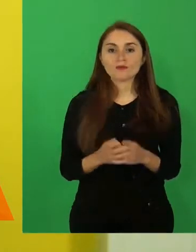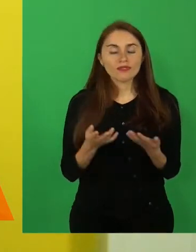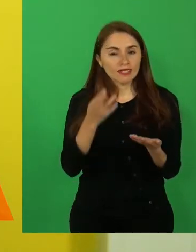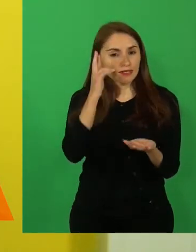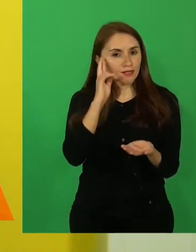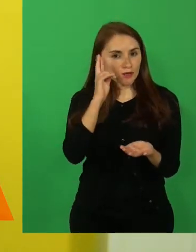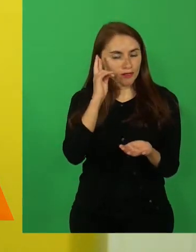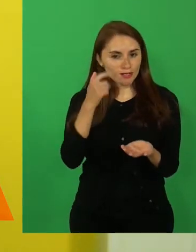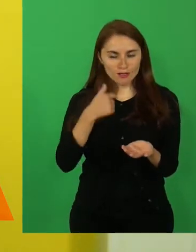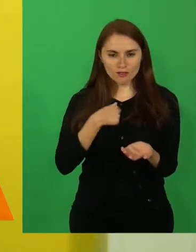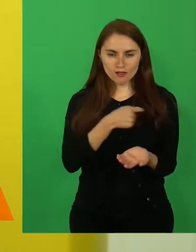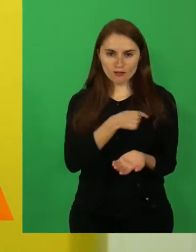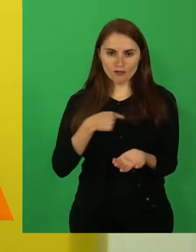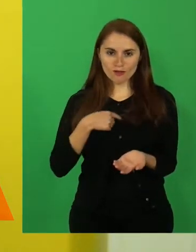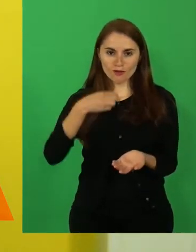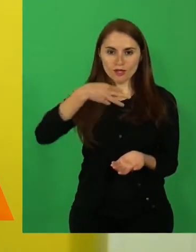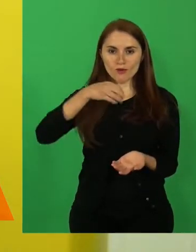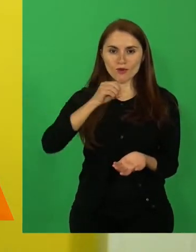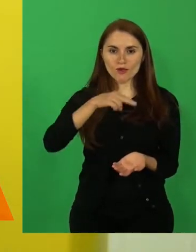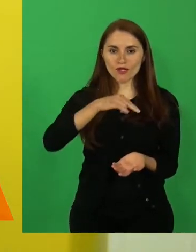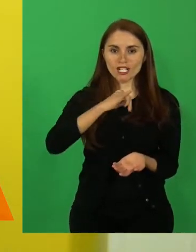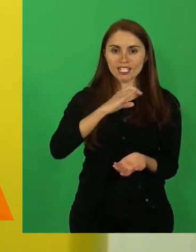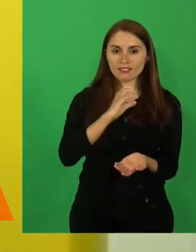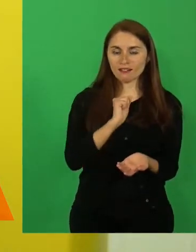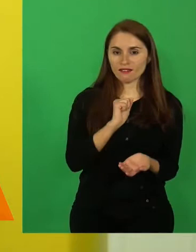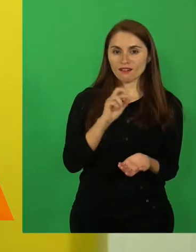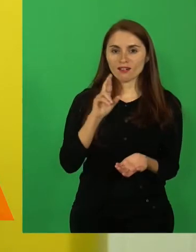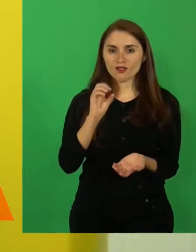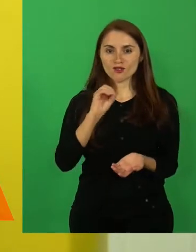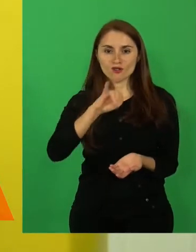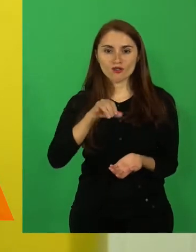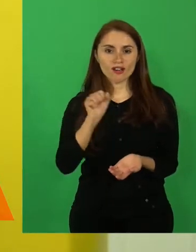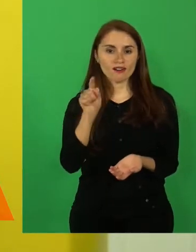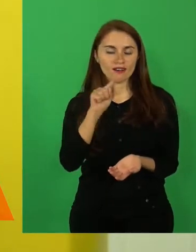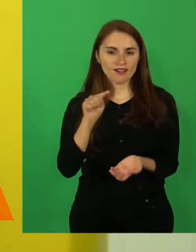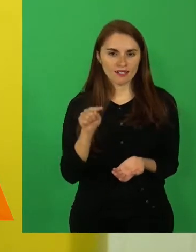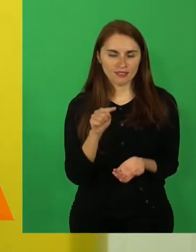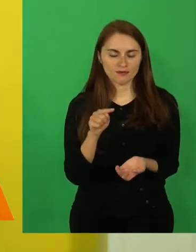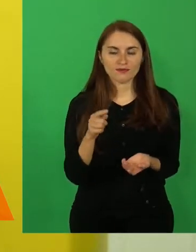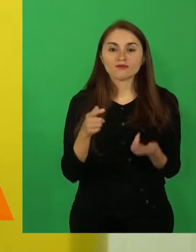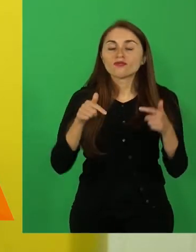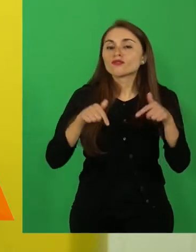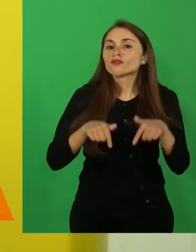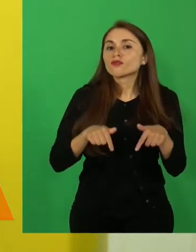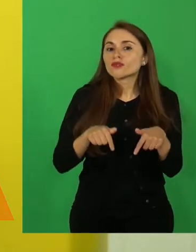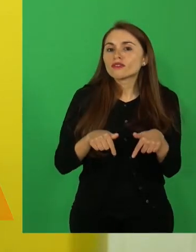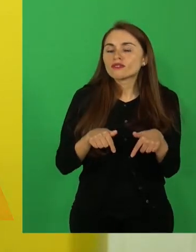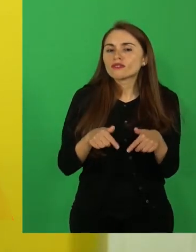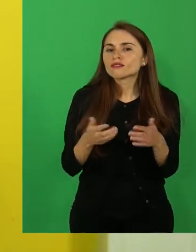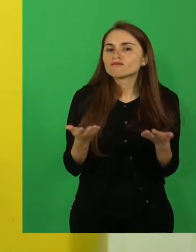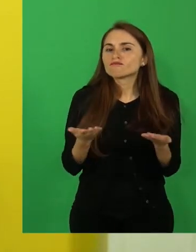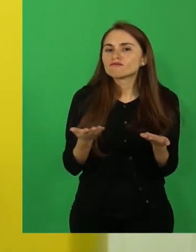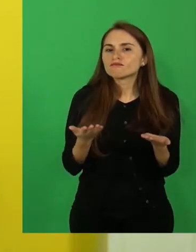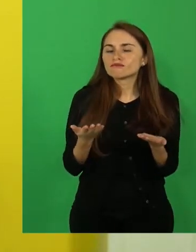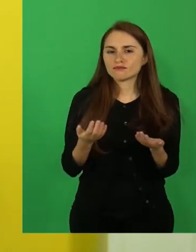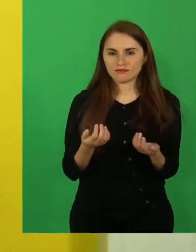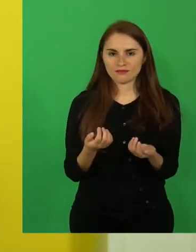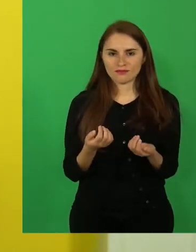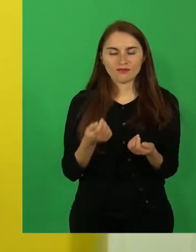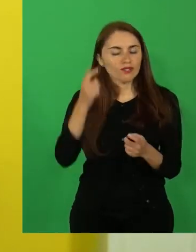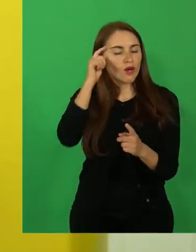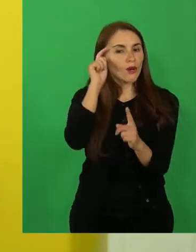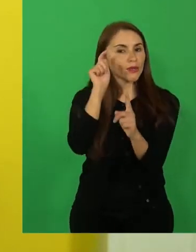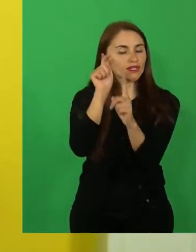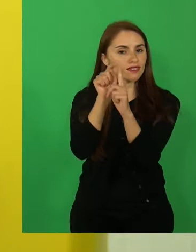Recuerden que yo soy la profesora Mónica Roja de la Escuela Los Estandartes. Hoy, nuestro